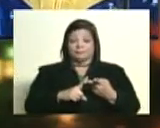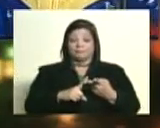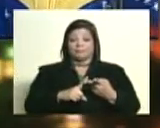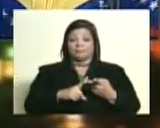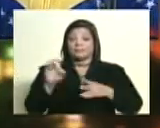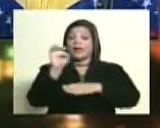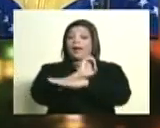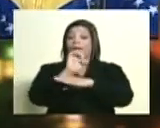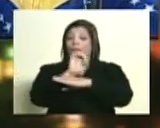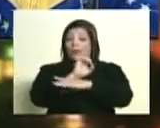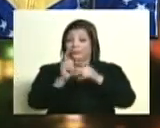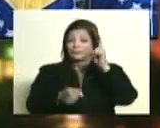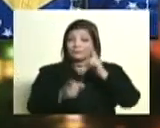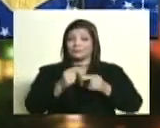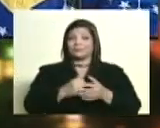Ecuador